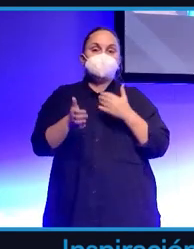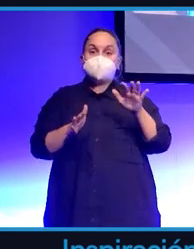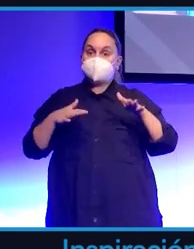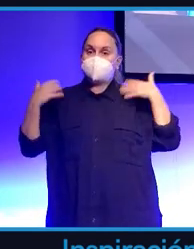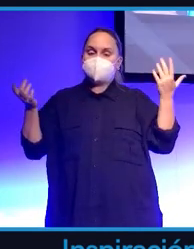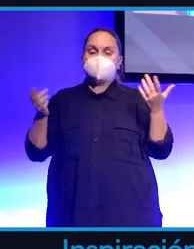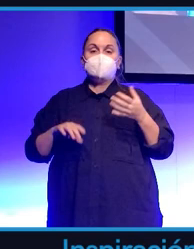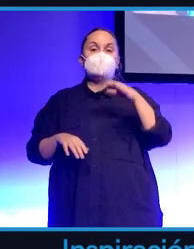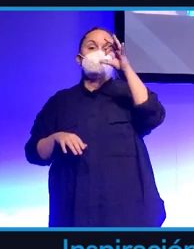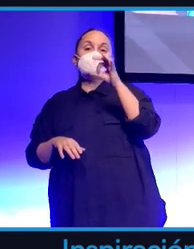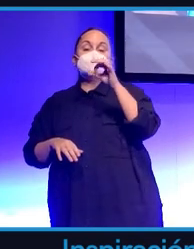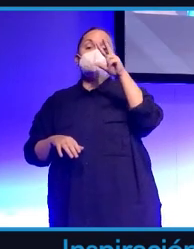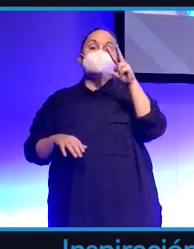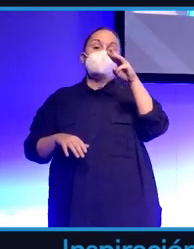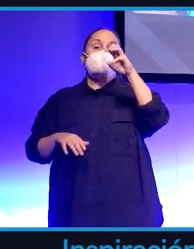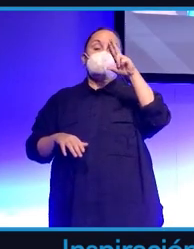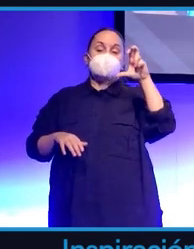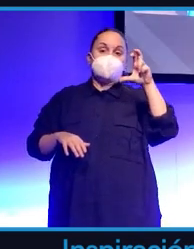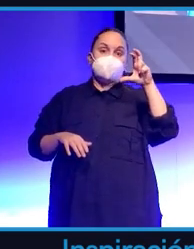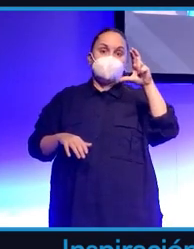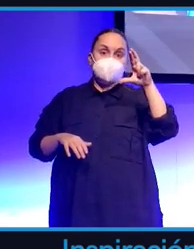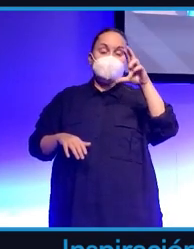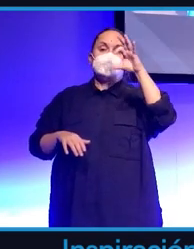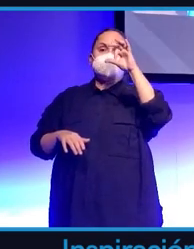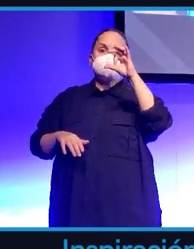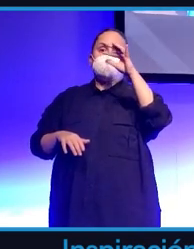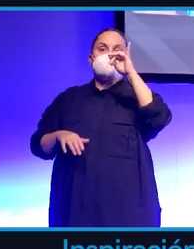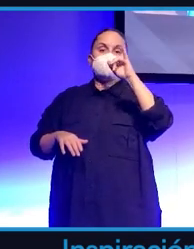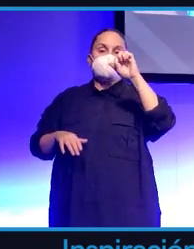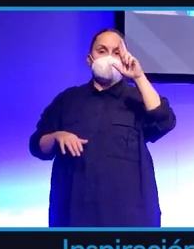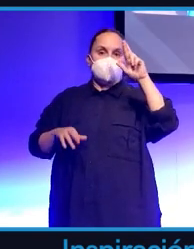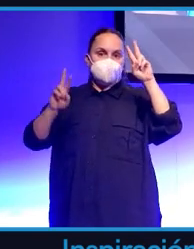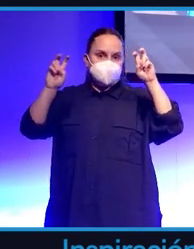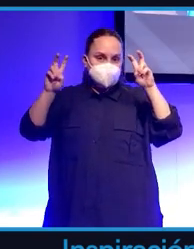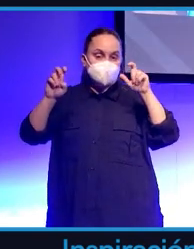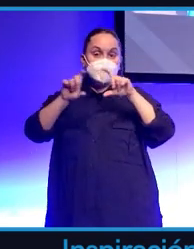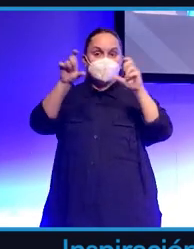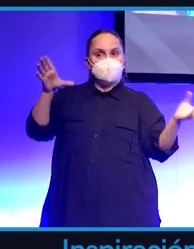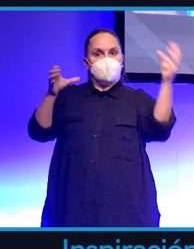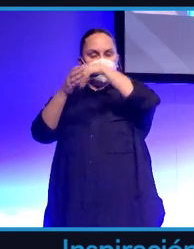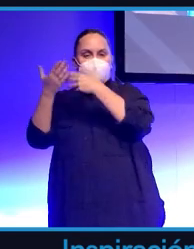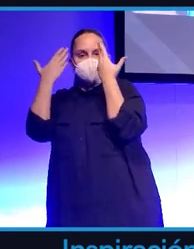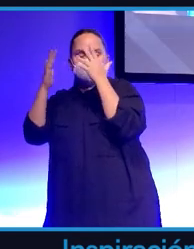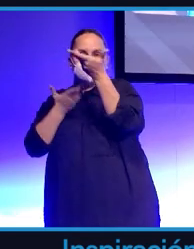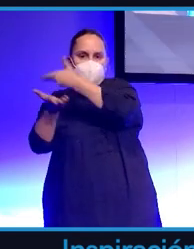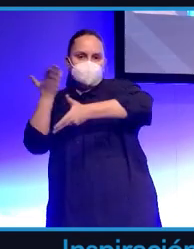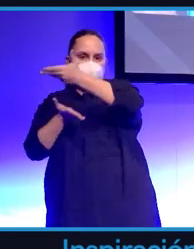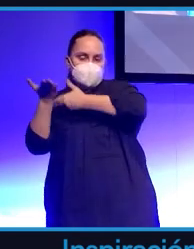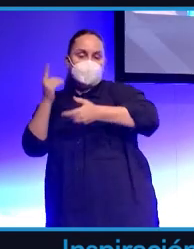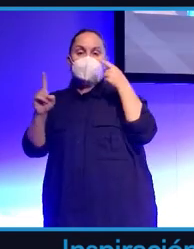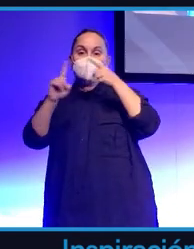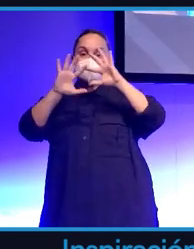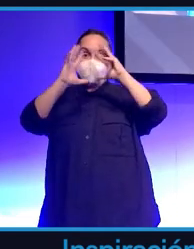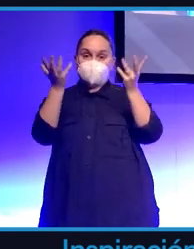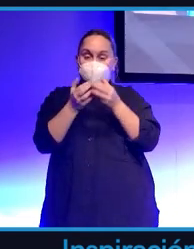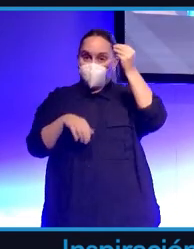SuperSphere que es una empresa que trabaja con Facebook para conciertos virtuales dentro de este metaverso pues estuvimos hablando con ellos que